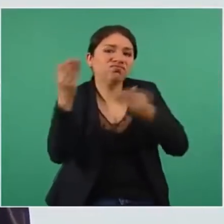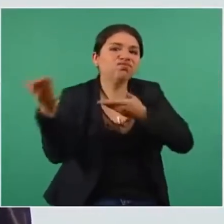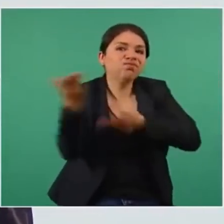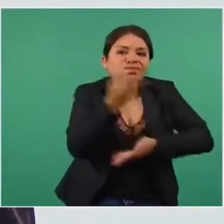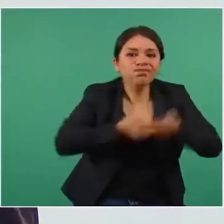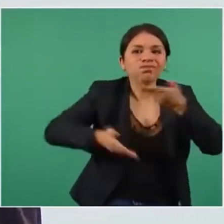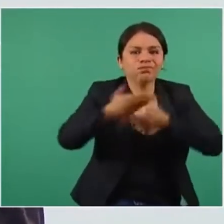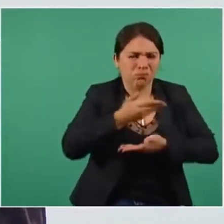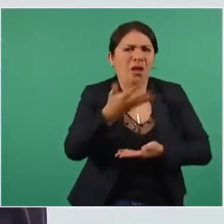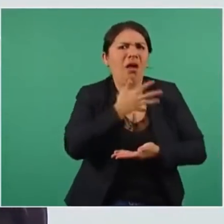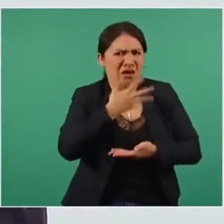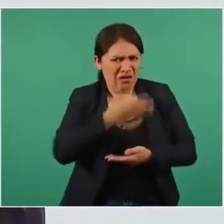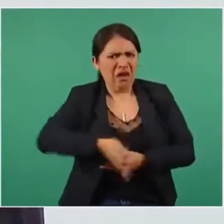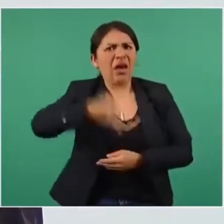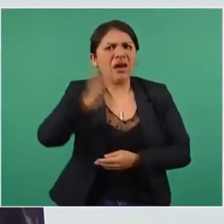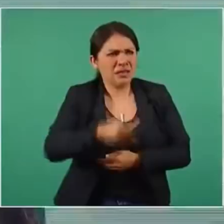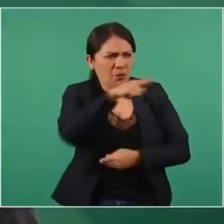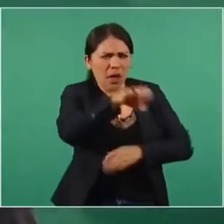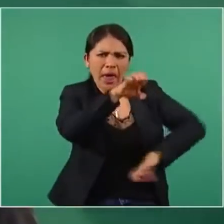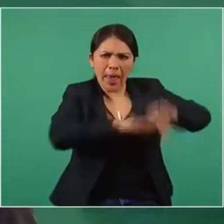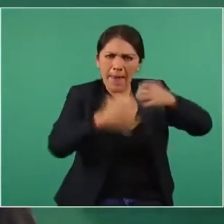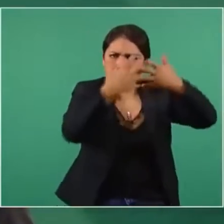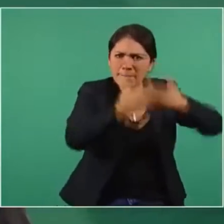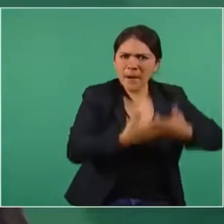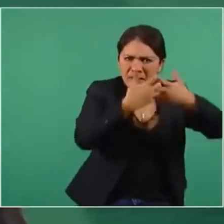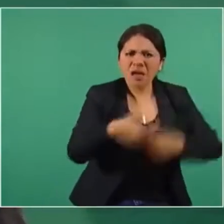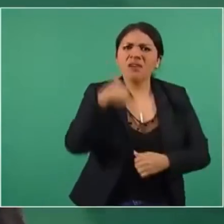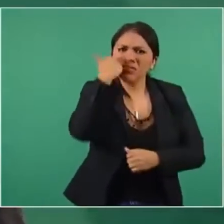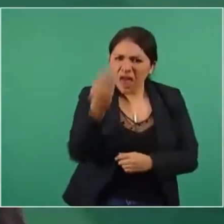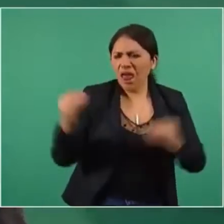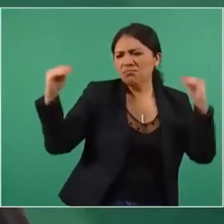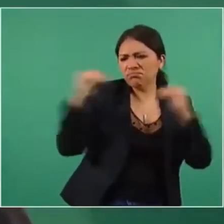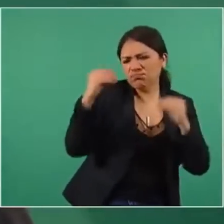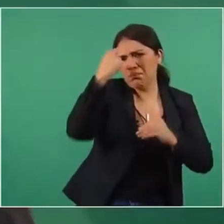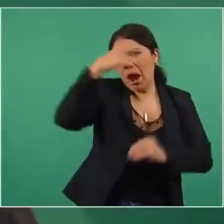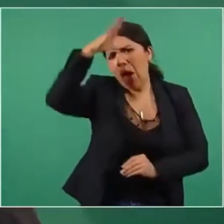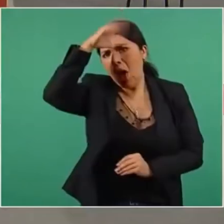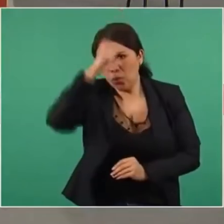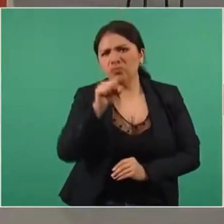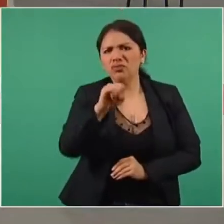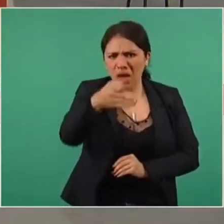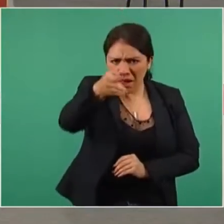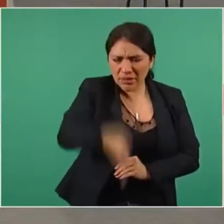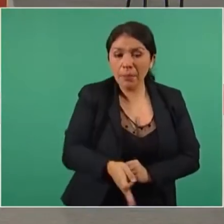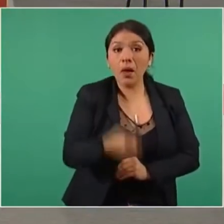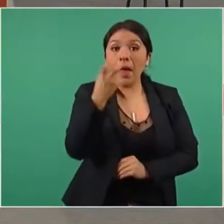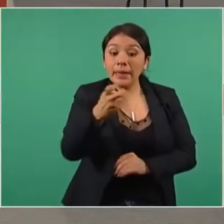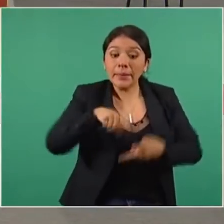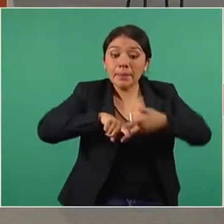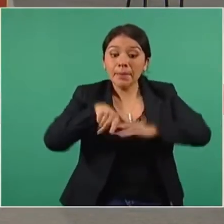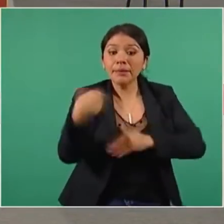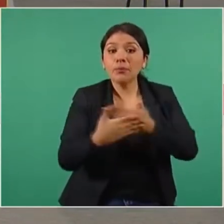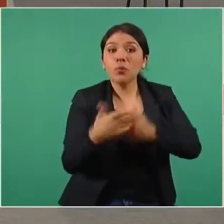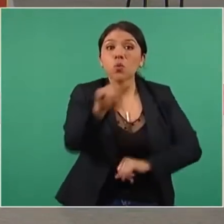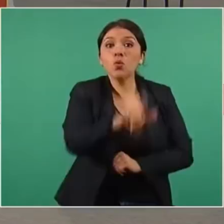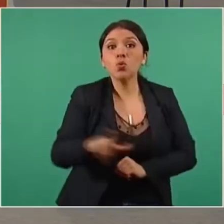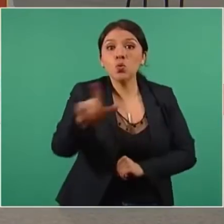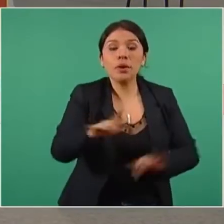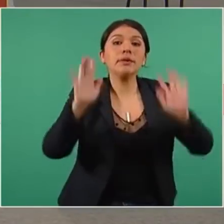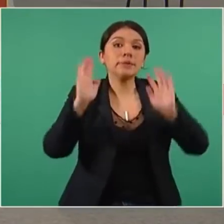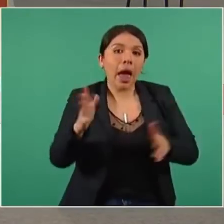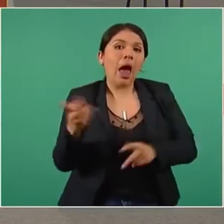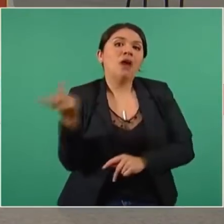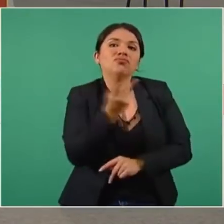disposición por parte de la empresa de llegar a un buen acuerdo y a partir de la próxima semana se estarán